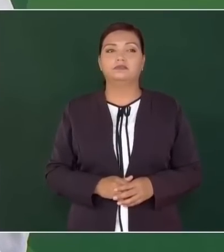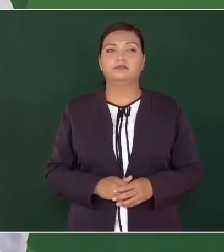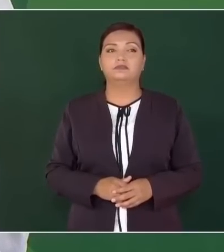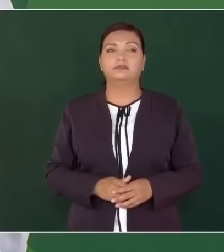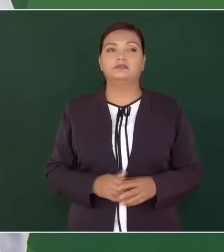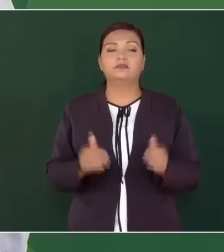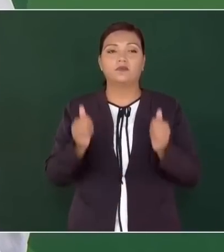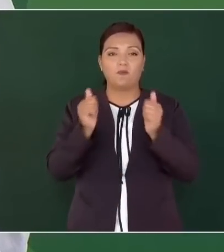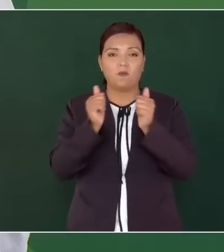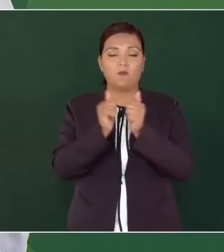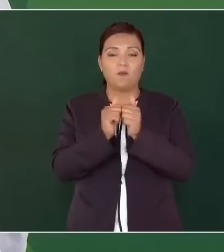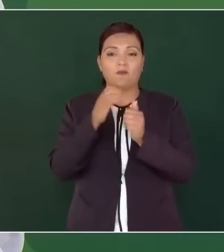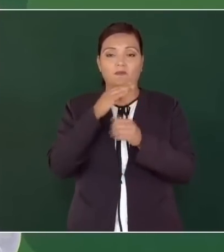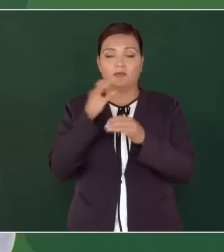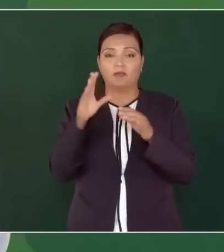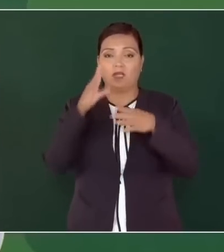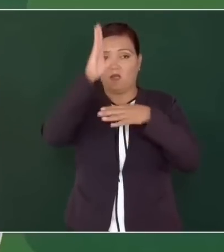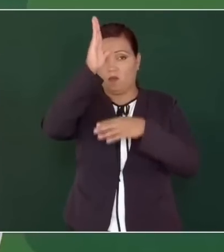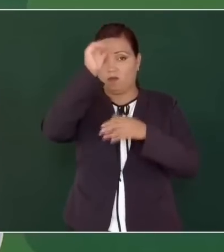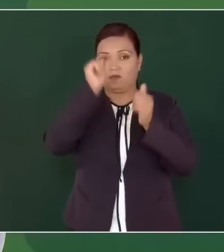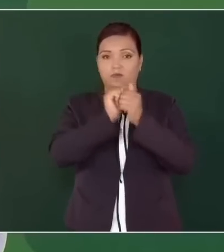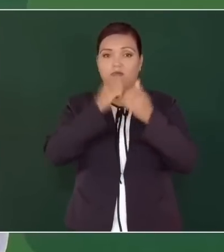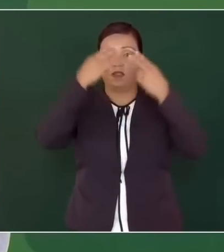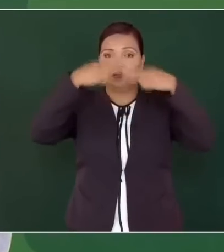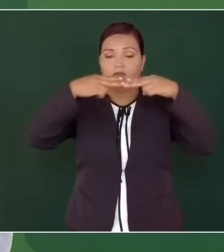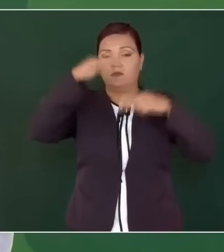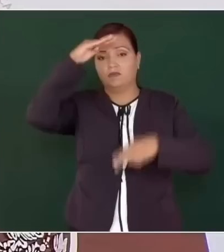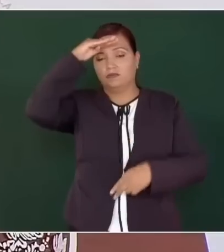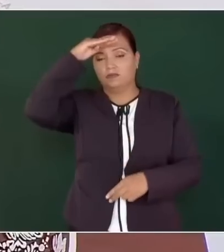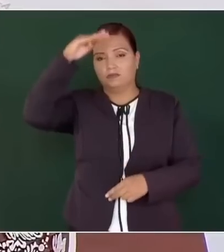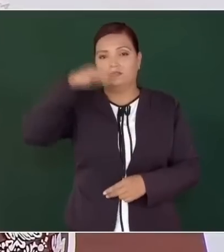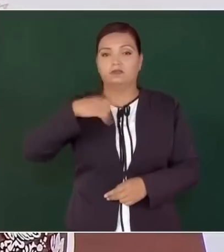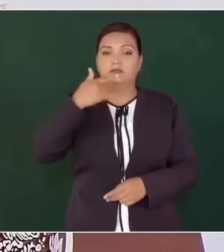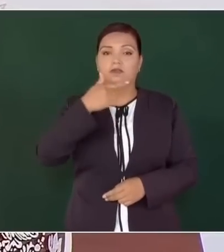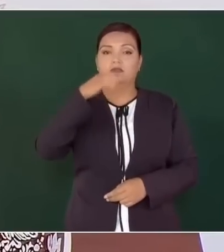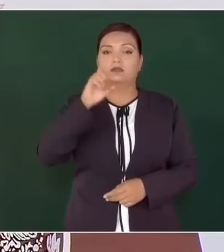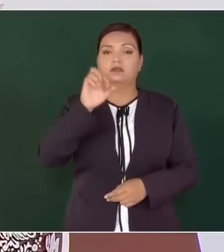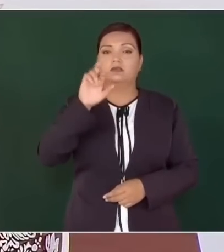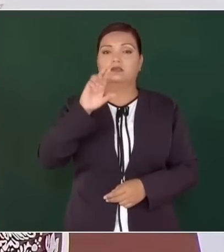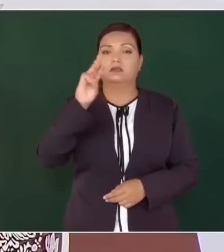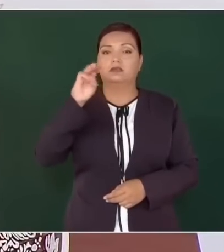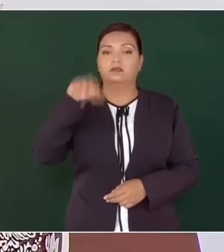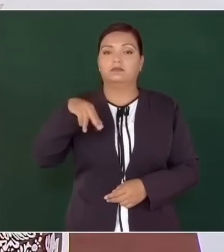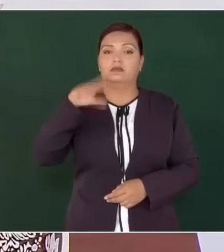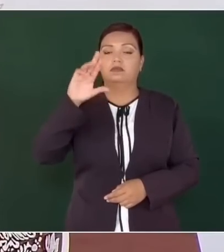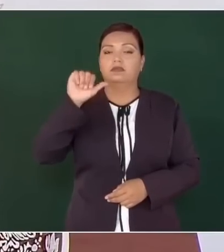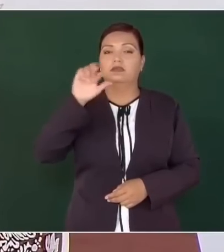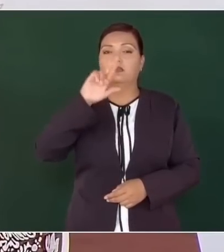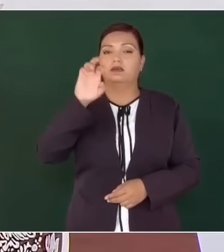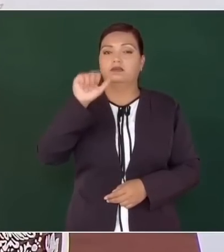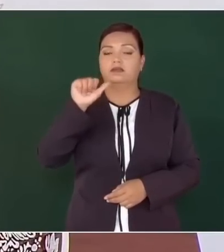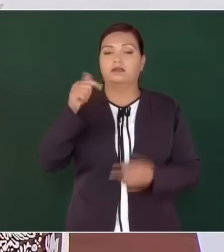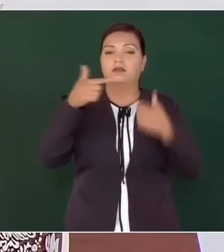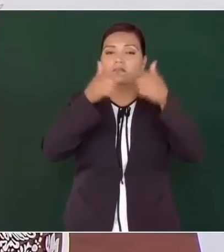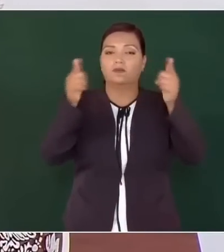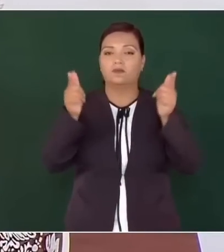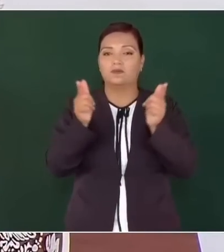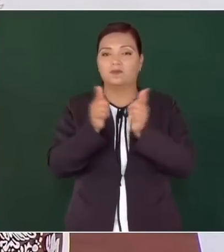la empresa del señor Germán Larrea, Grupo México,